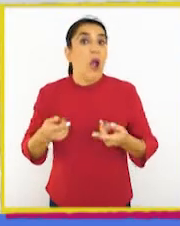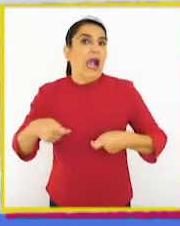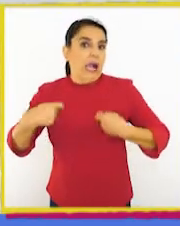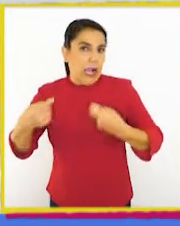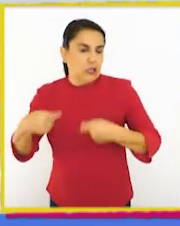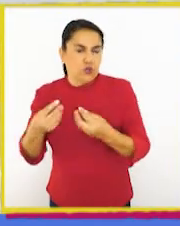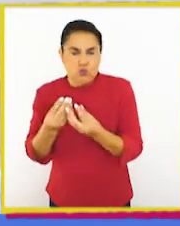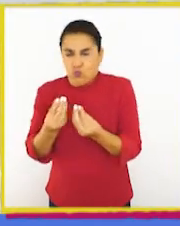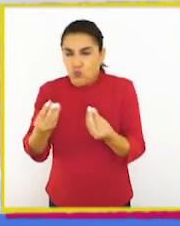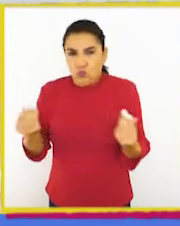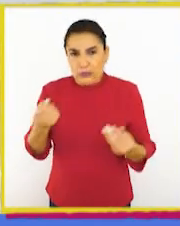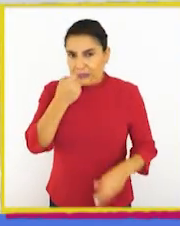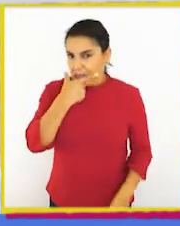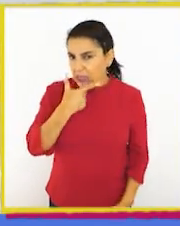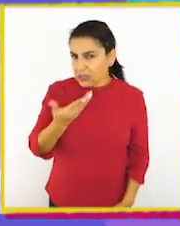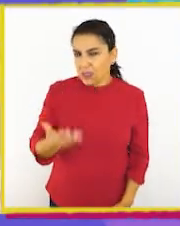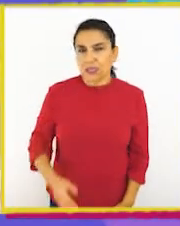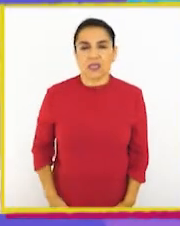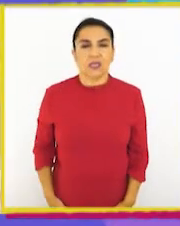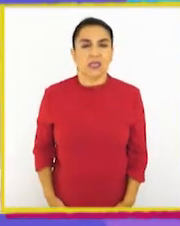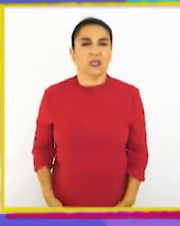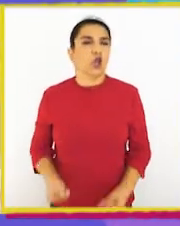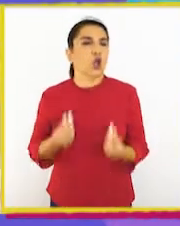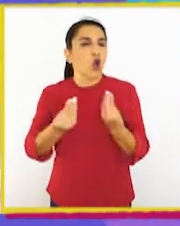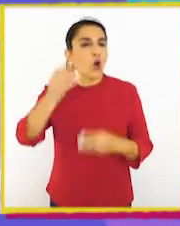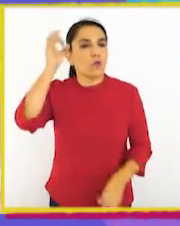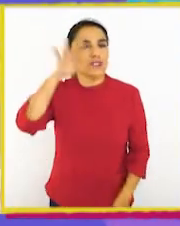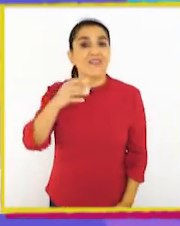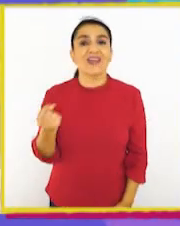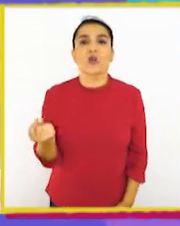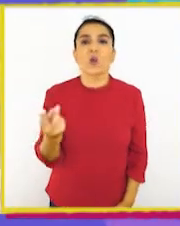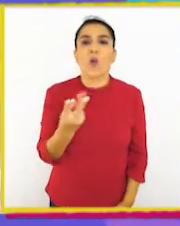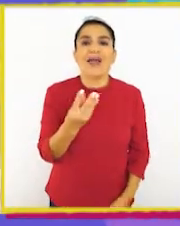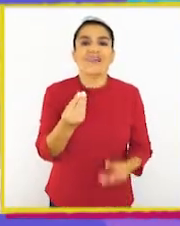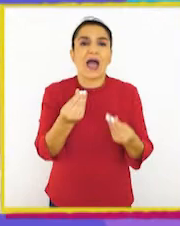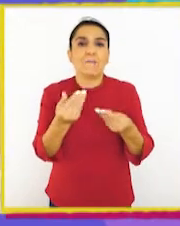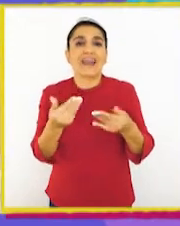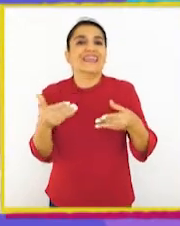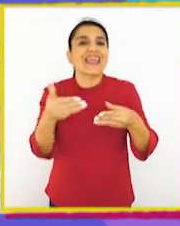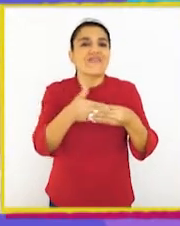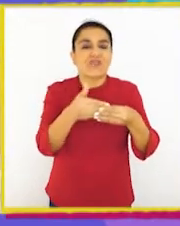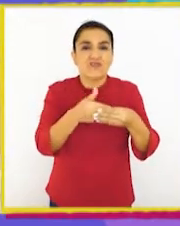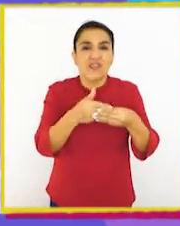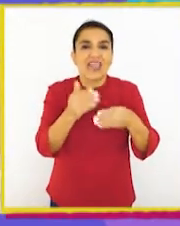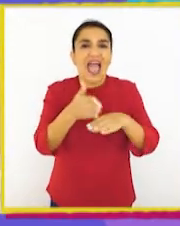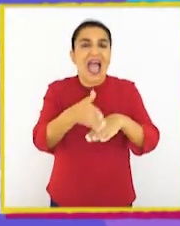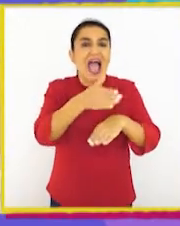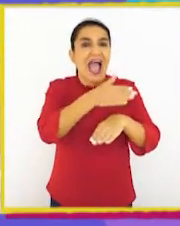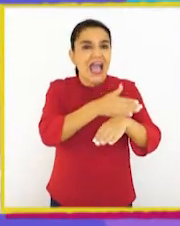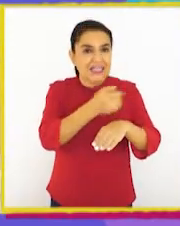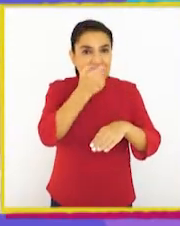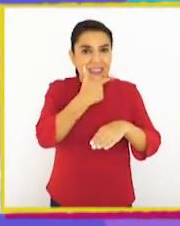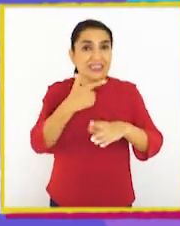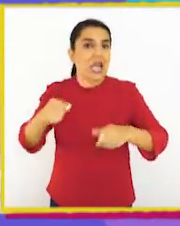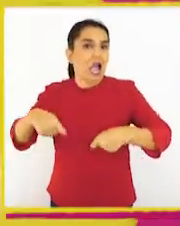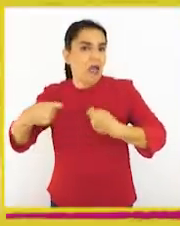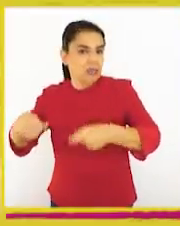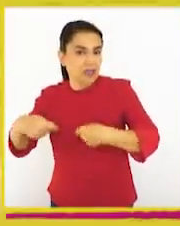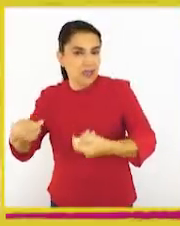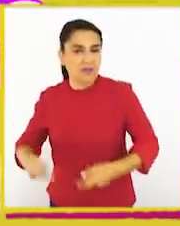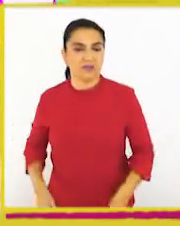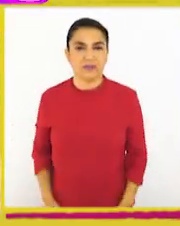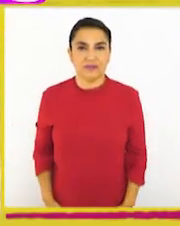Igual gastó harto Chester, ¿o no? ¡Sí! ¿Y podemos saber cuánta plata había en la billetera antes de que Chester la gastara?